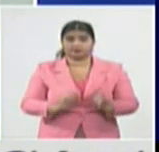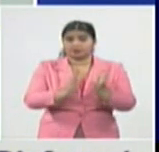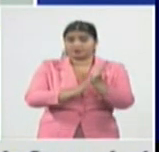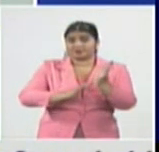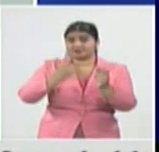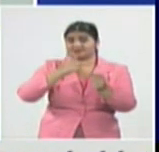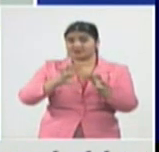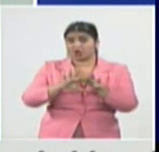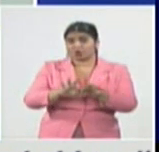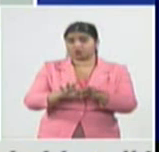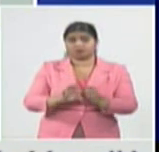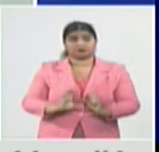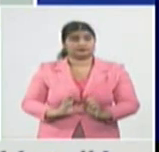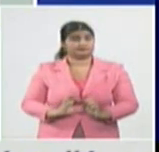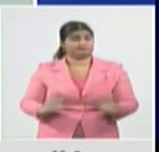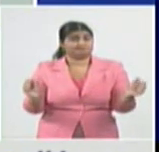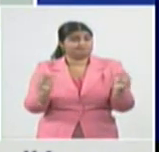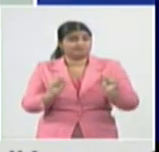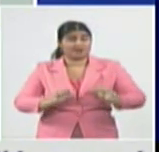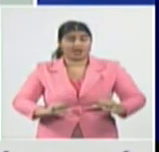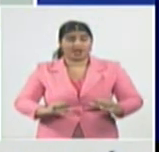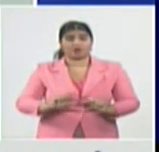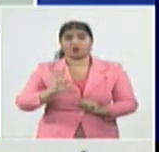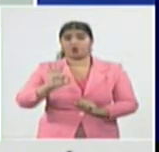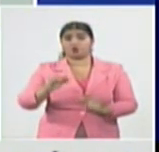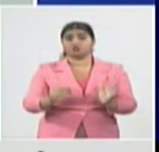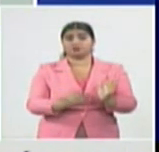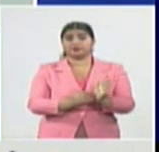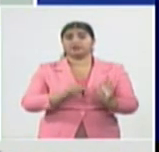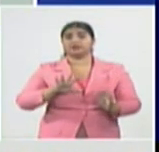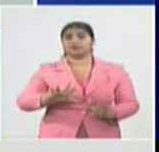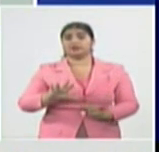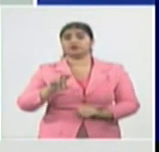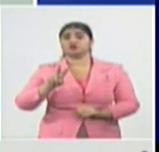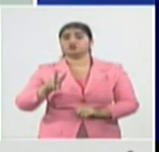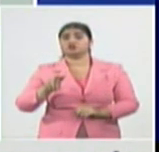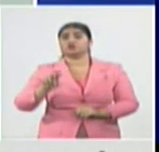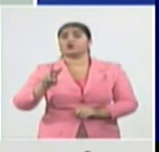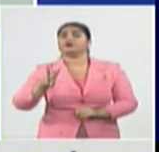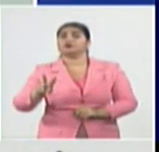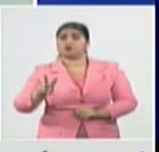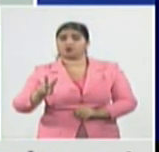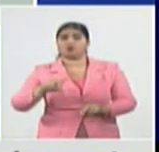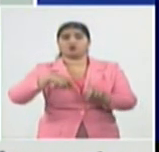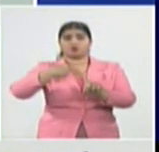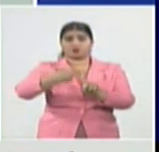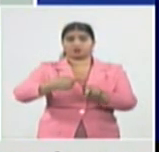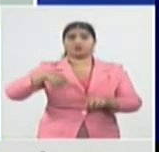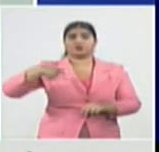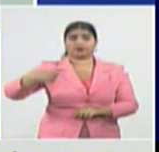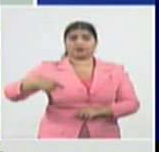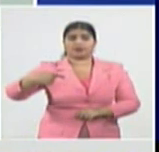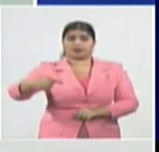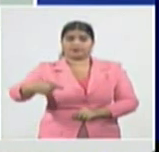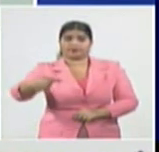de 8.552 casos diariamente y 82 fallecidos diariamente. Y ya